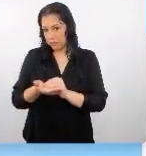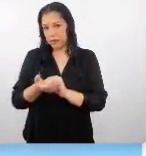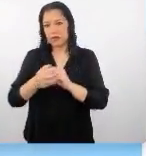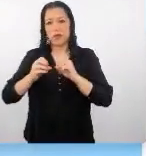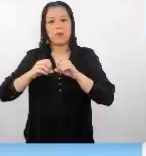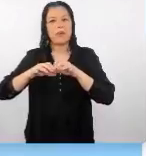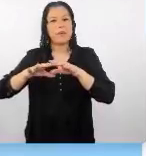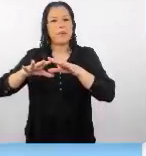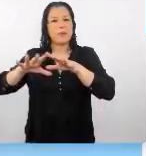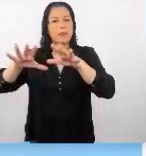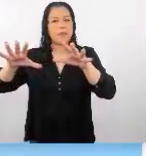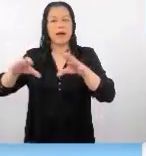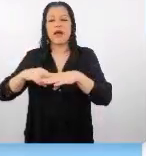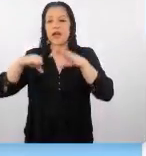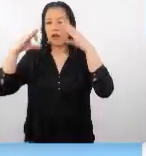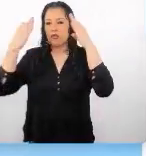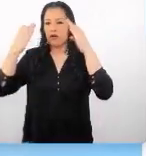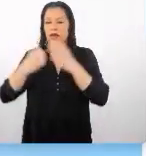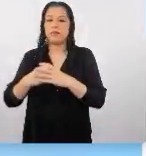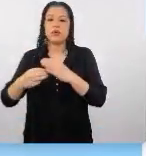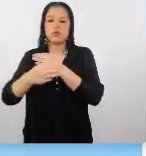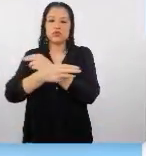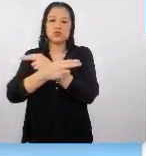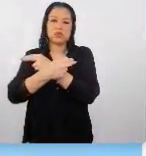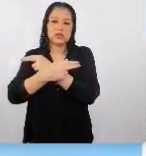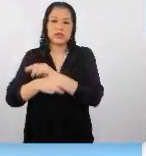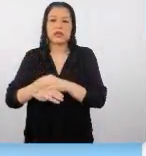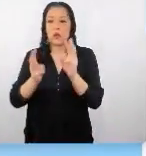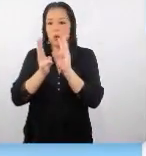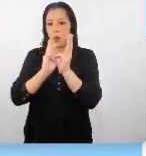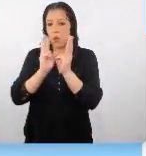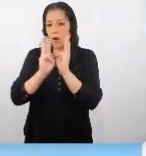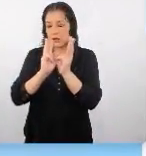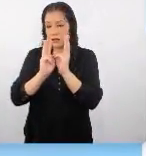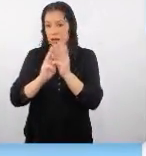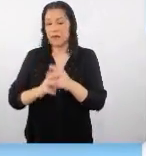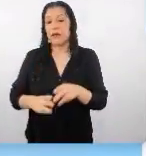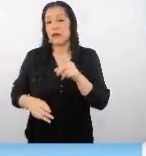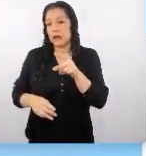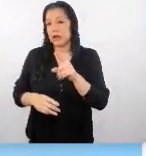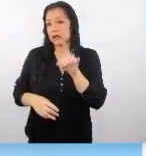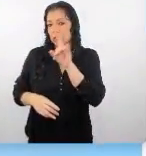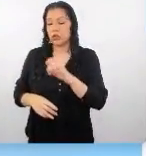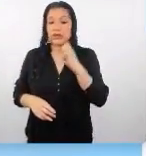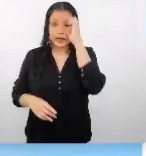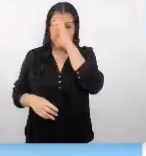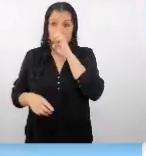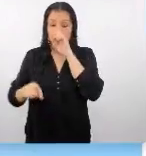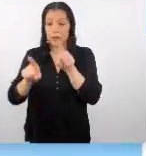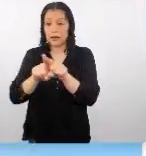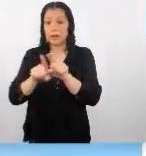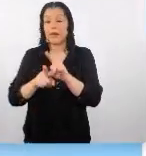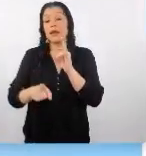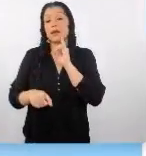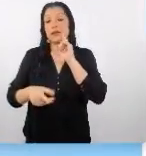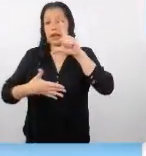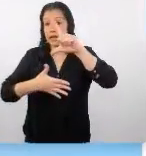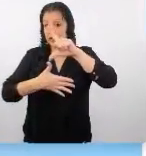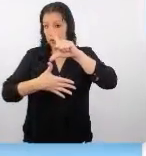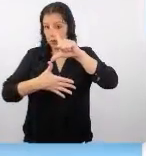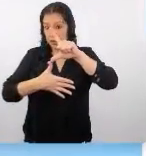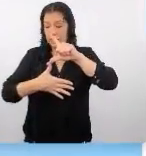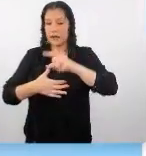nosotras Facebook Twitter Whatsapp que funcionan tanto en Europa como en Estados Unidos acá en Latinoamérica